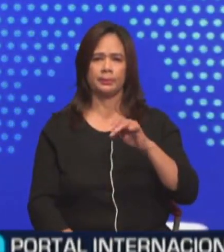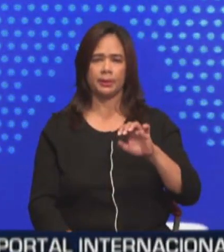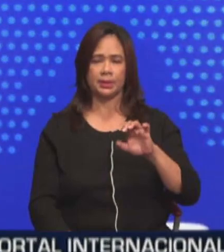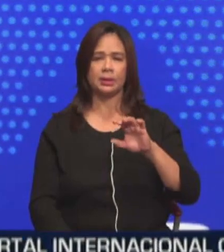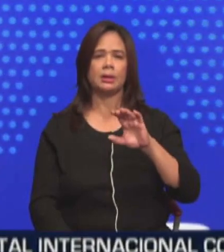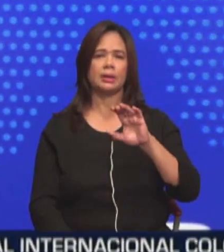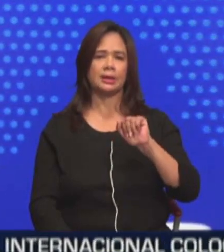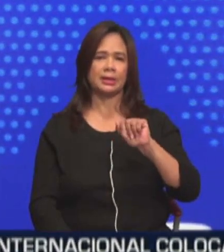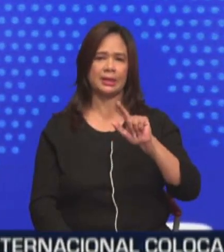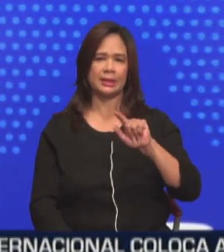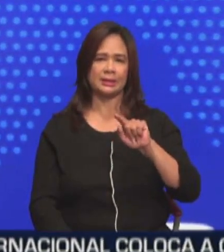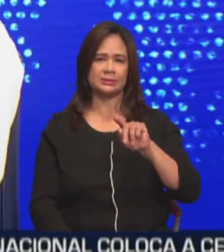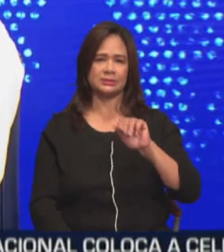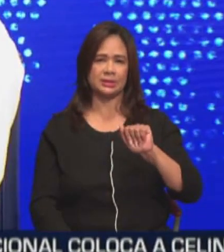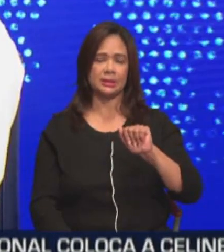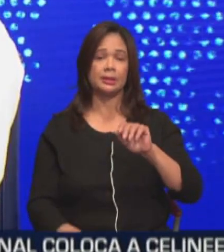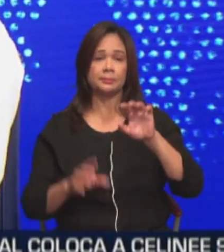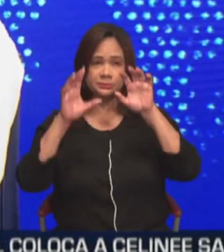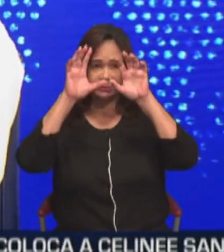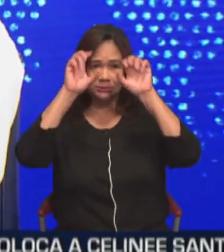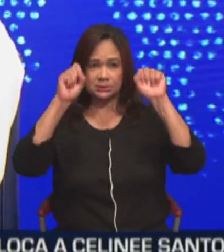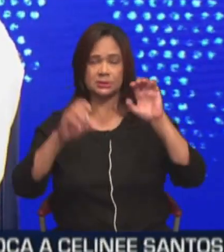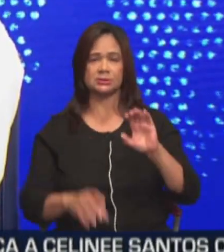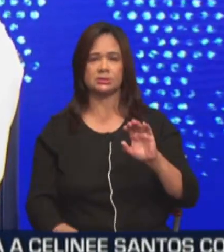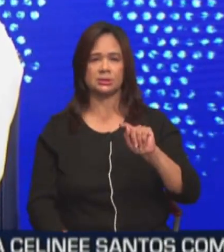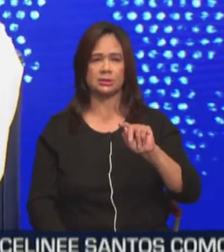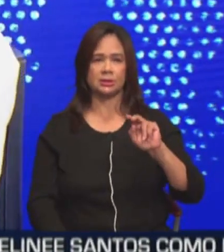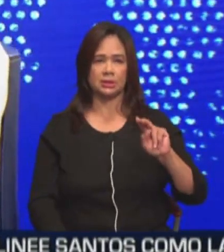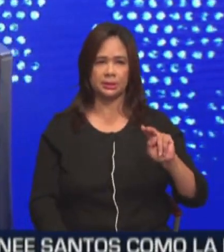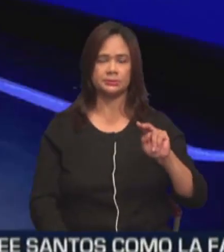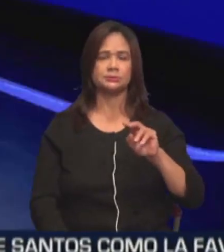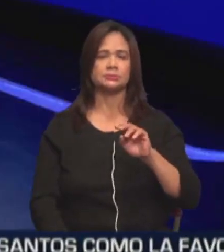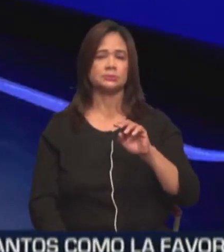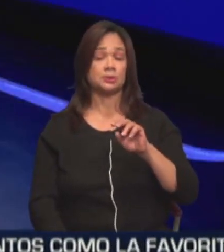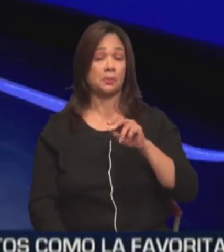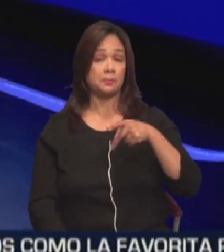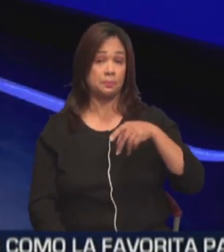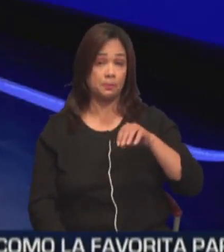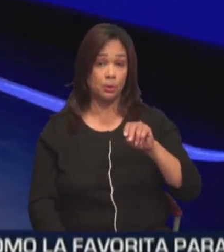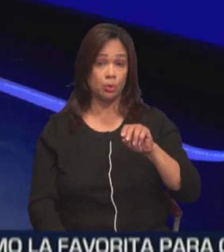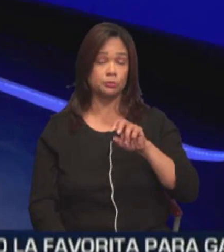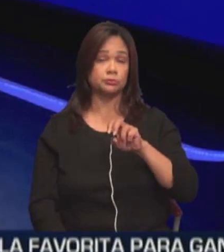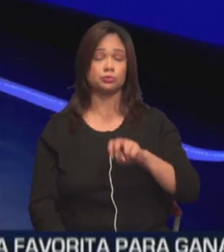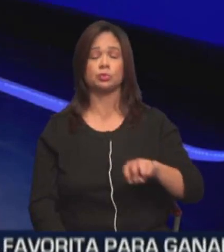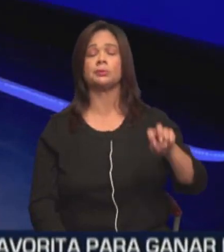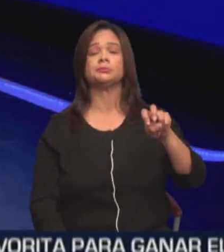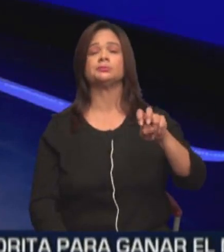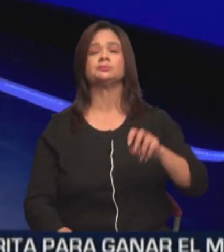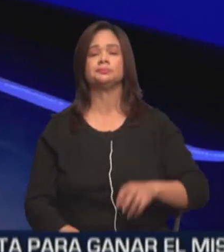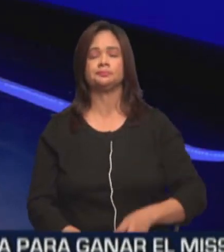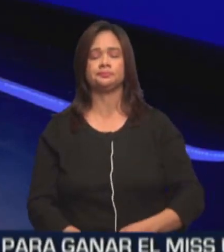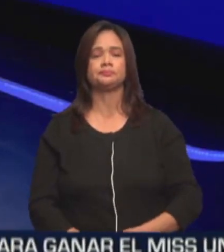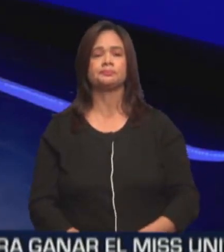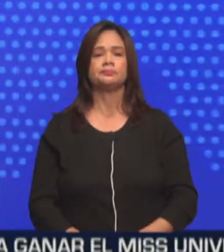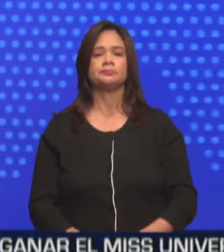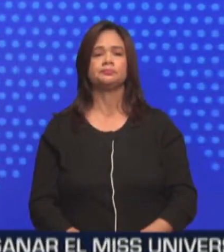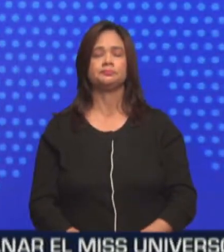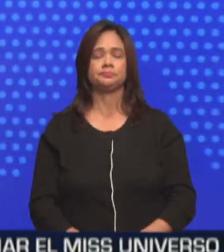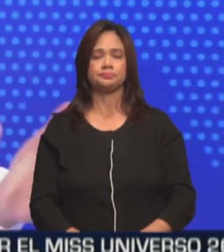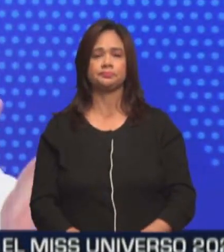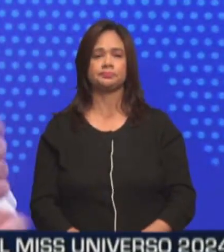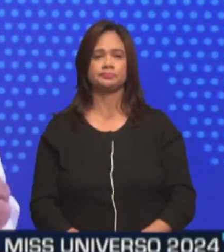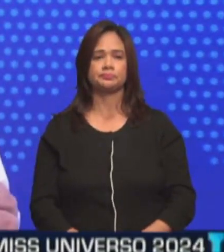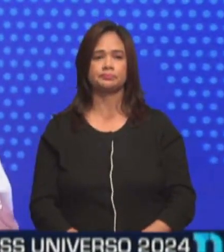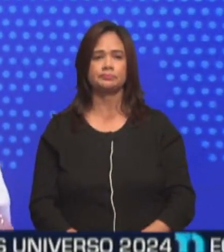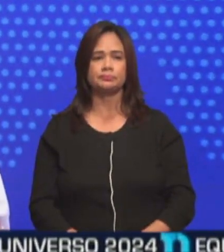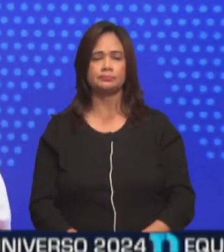Calzada, presidente de CTN y de Puro Turismo. Bienvenido, profesor. Gracias. A su pie. Excelentísimo. Gracias. Un placer tenerlo acá.